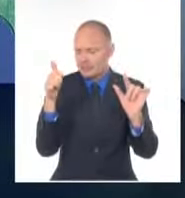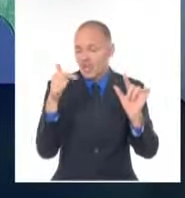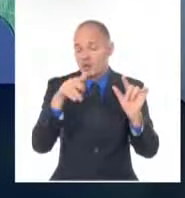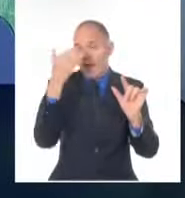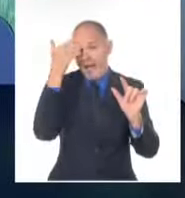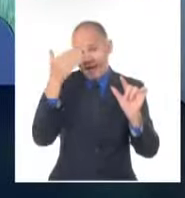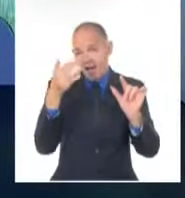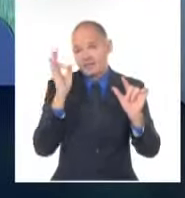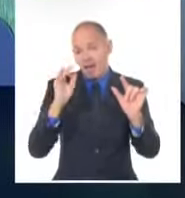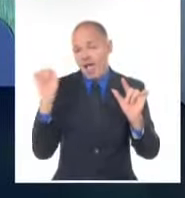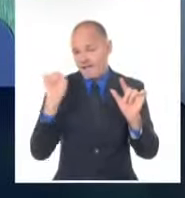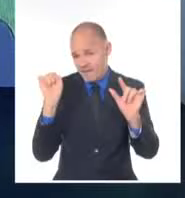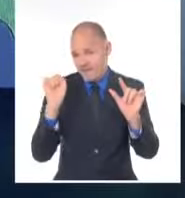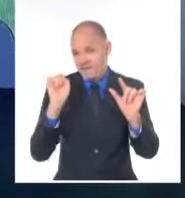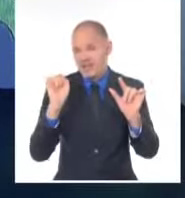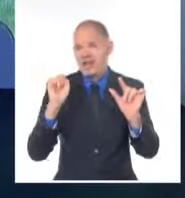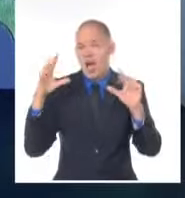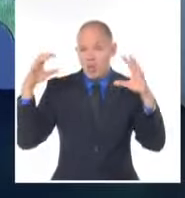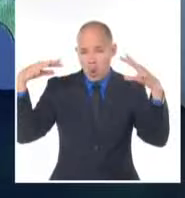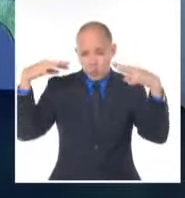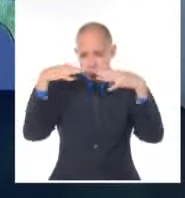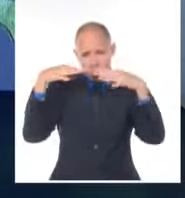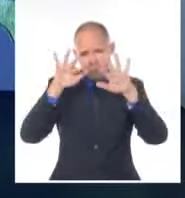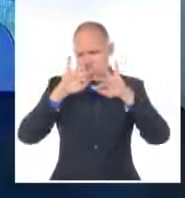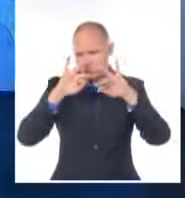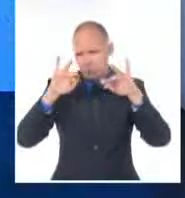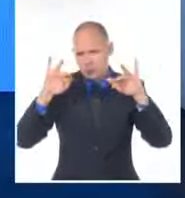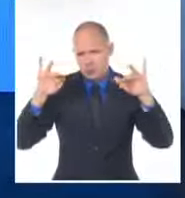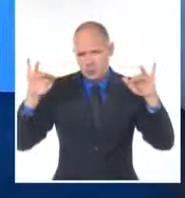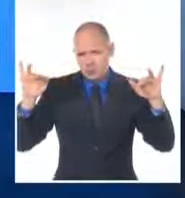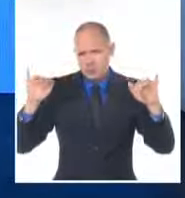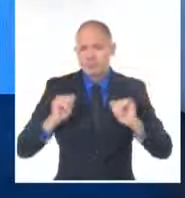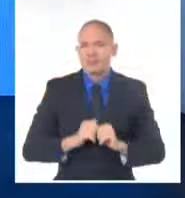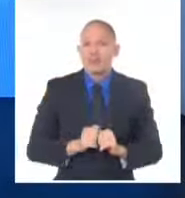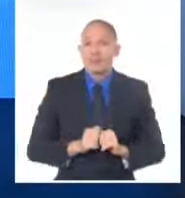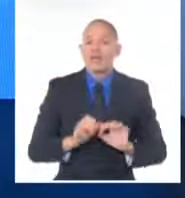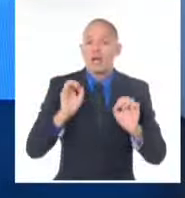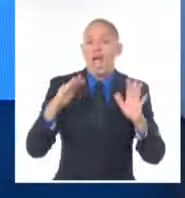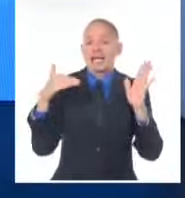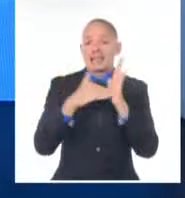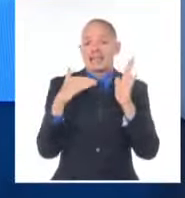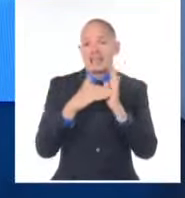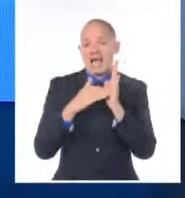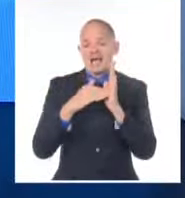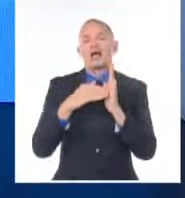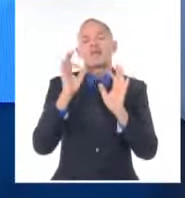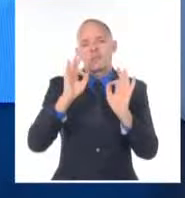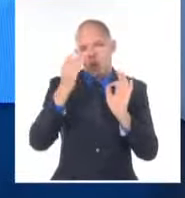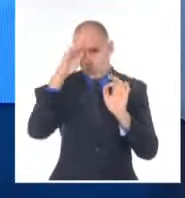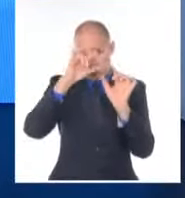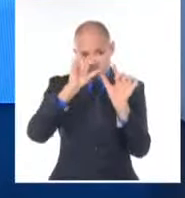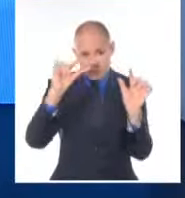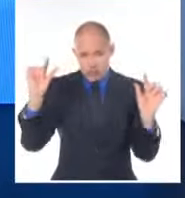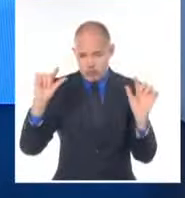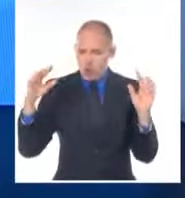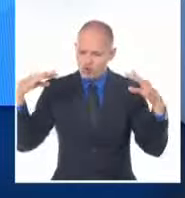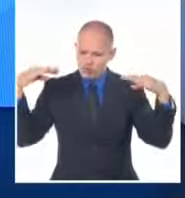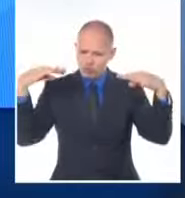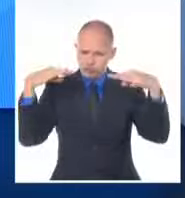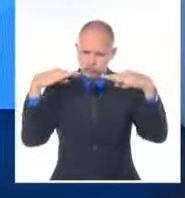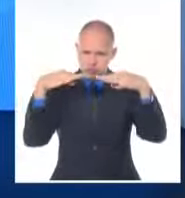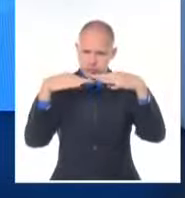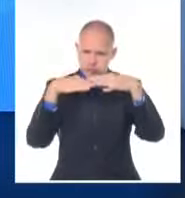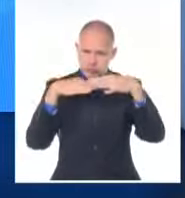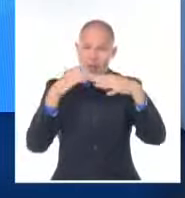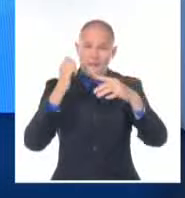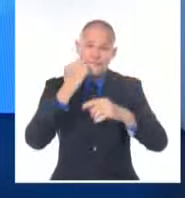presiones migratorias que imponen condiciones de estabilidad. Ya en la tarde estará parcialmente nublado todo el archipiélago nacional, nublandos en ocasiones en localidades del